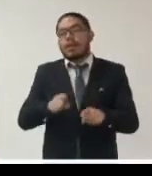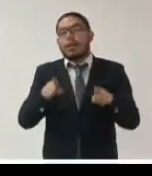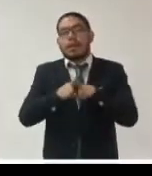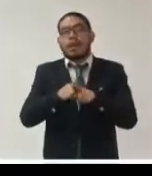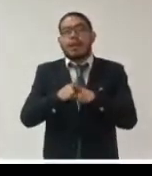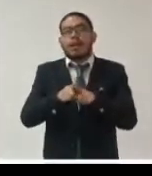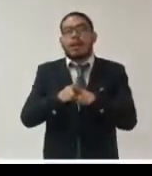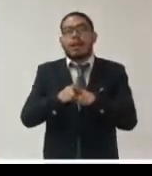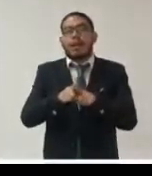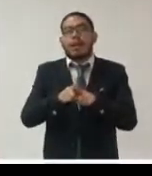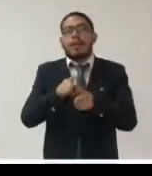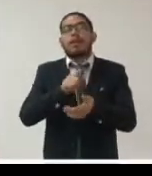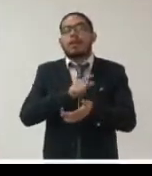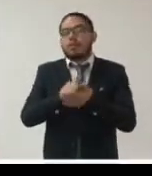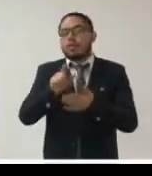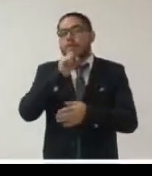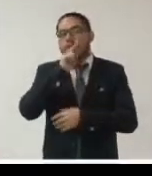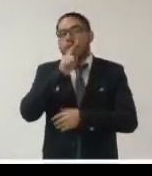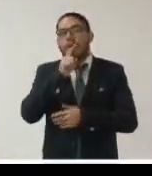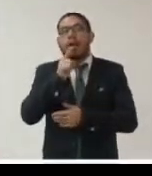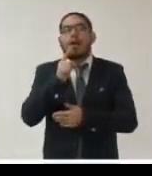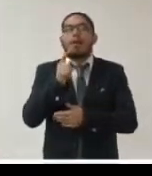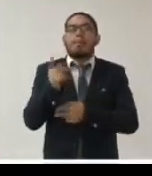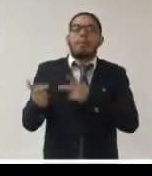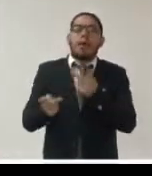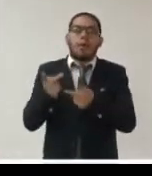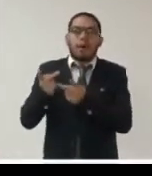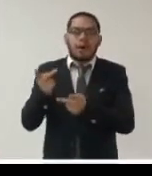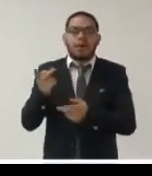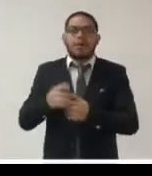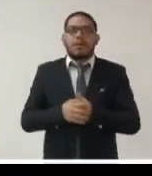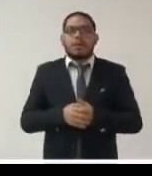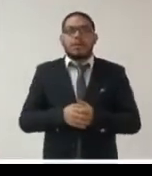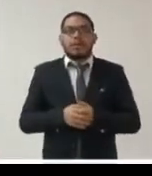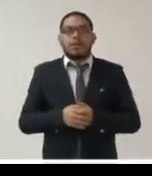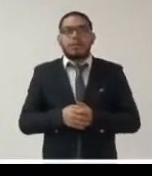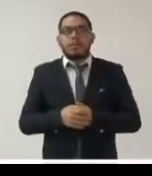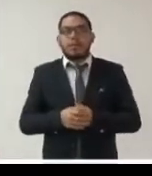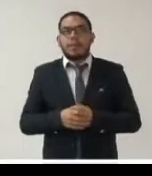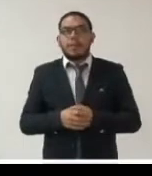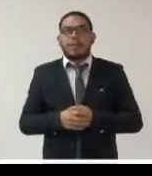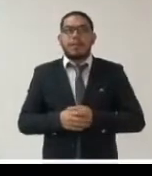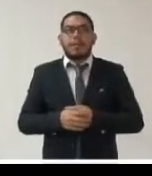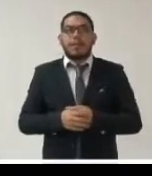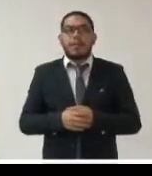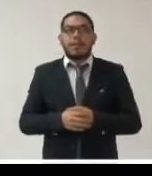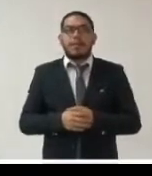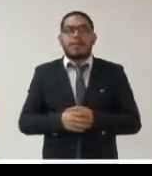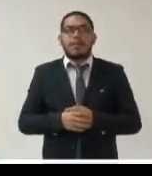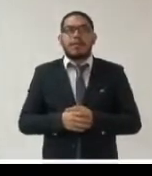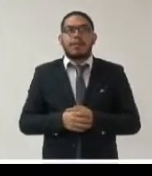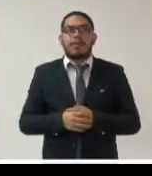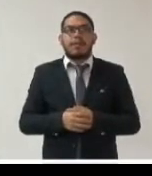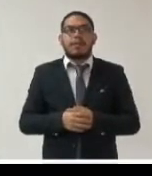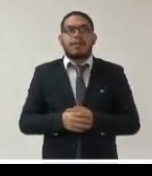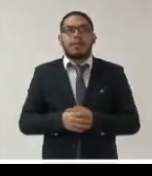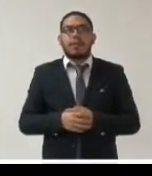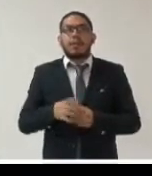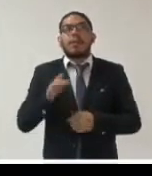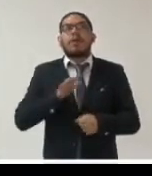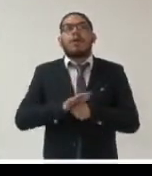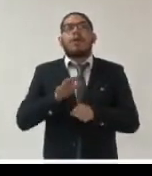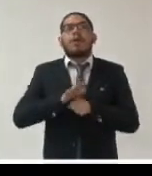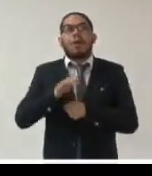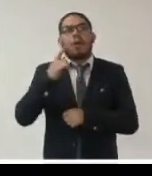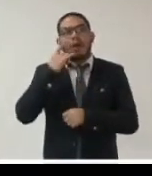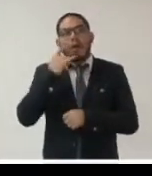transparencia y la rendición de cuentas muy importante en este periodo de pandemia bien ¿cuáles son los retos? que